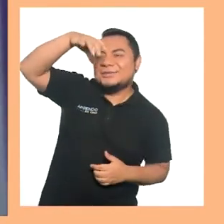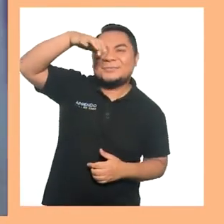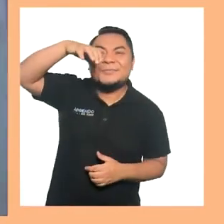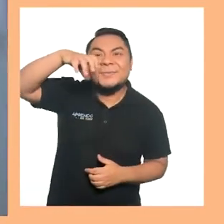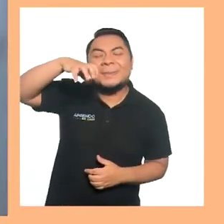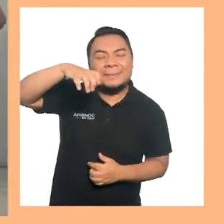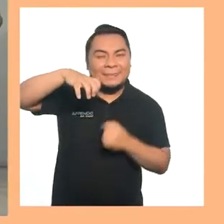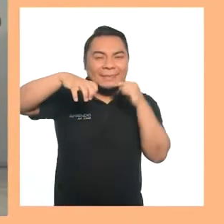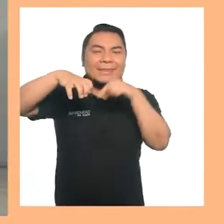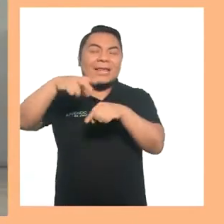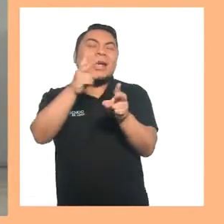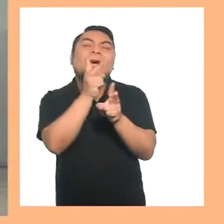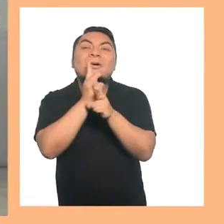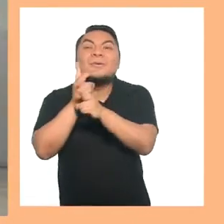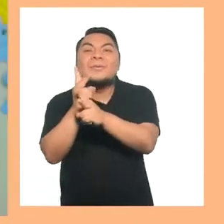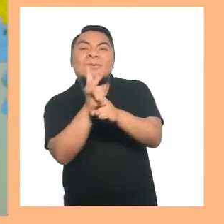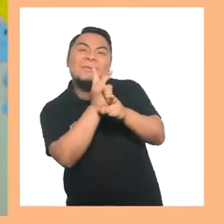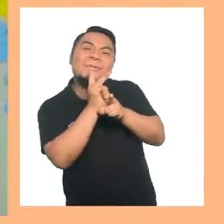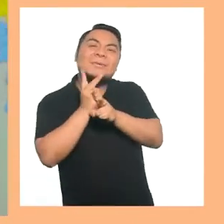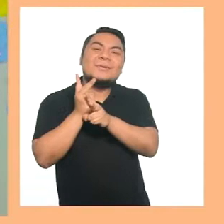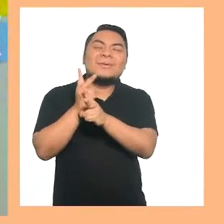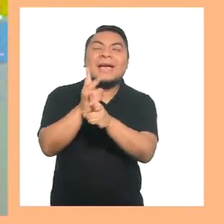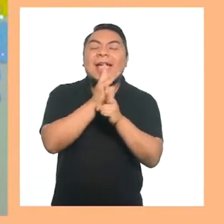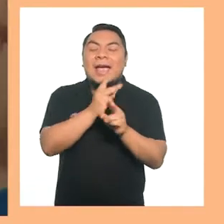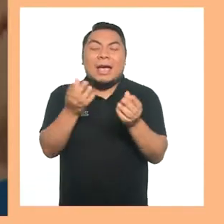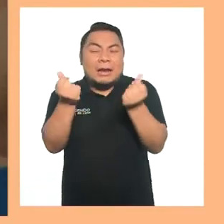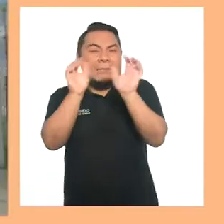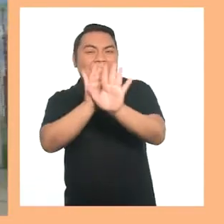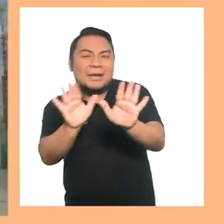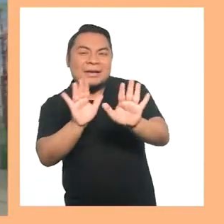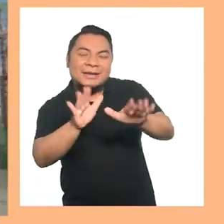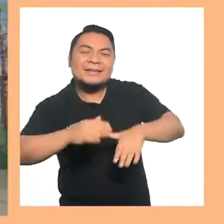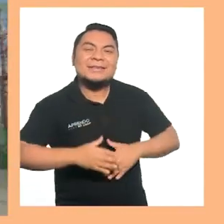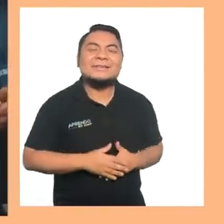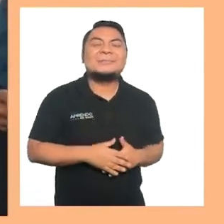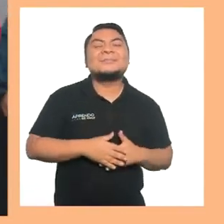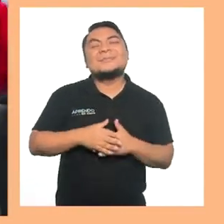baja la arañita, con cuidado y sin prisa.